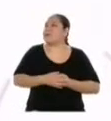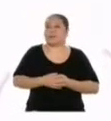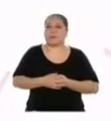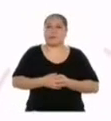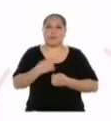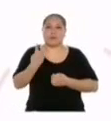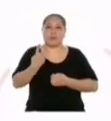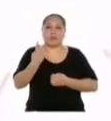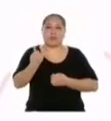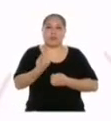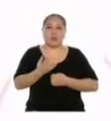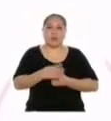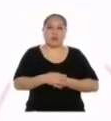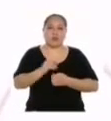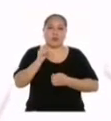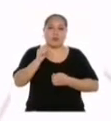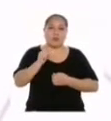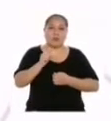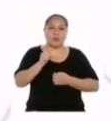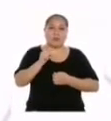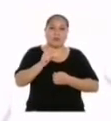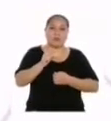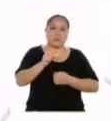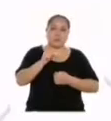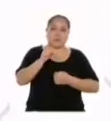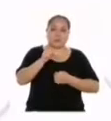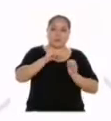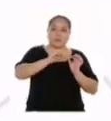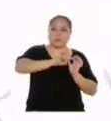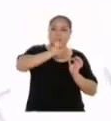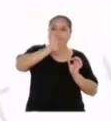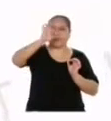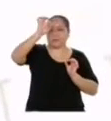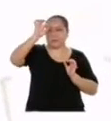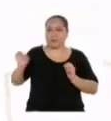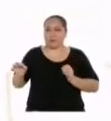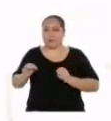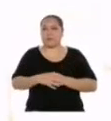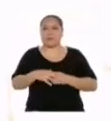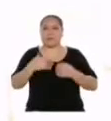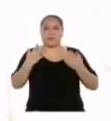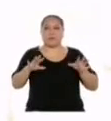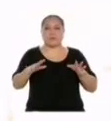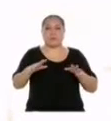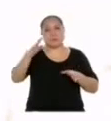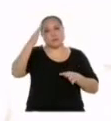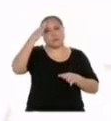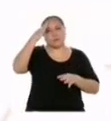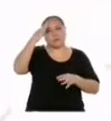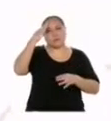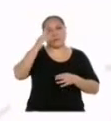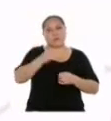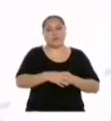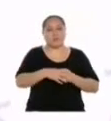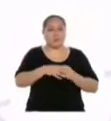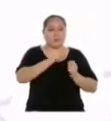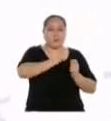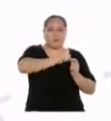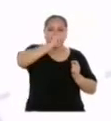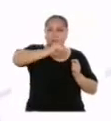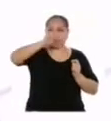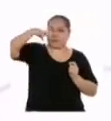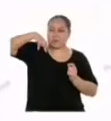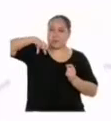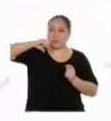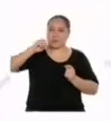Solo dejamos la línea proyectada hasta el eje vertical. Queda así. Ahora que ya tenemos el polígono, ¿podemos borrar las barras? Claro.